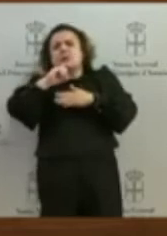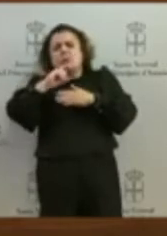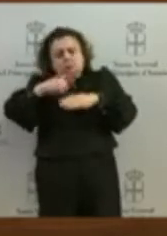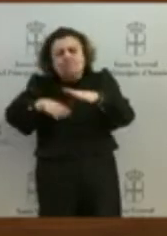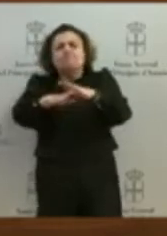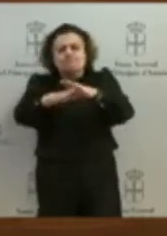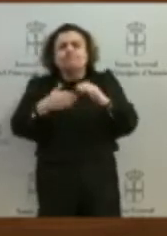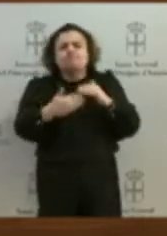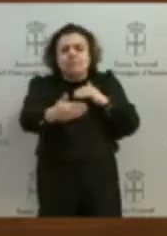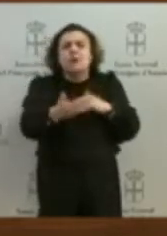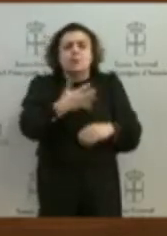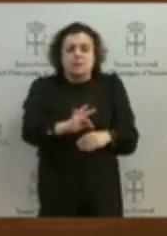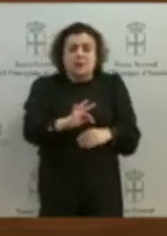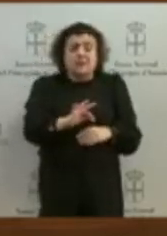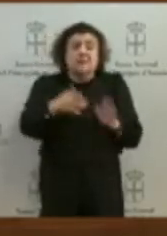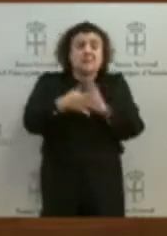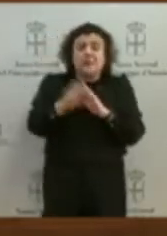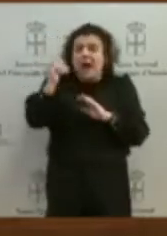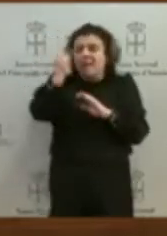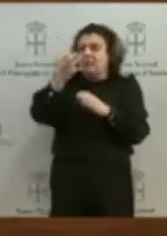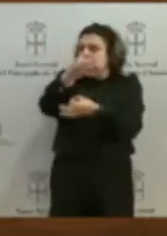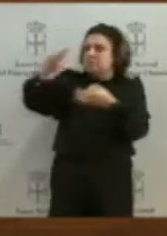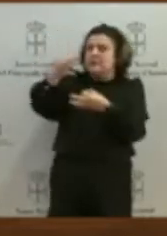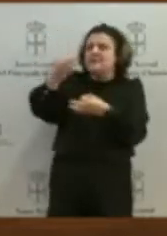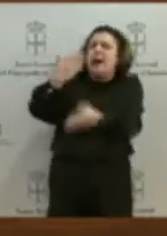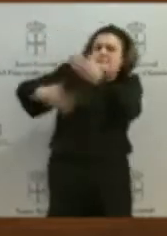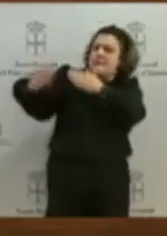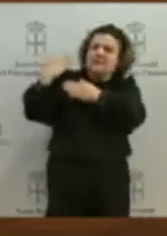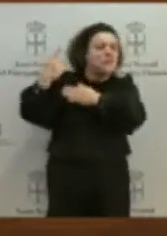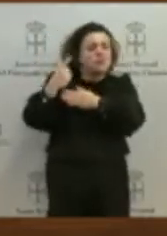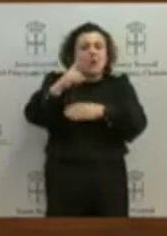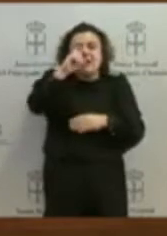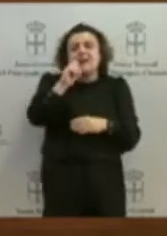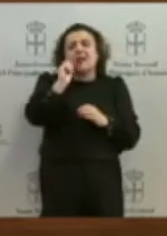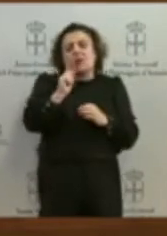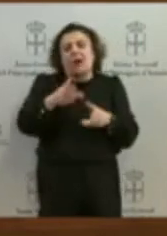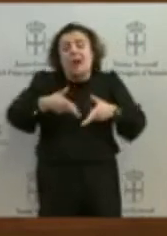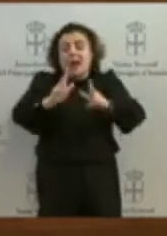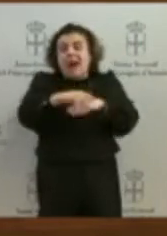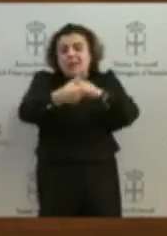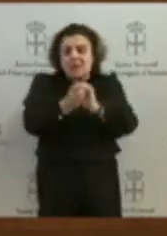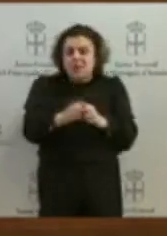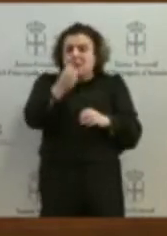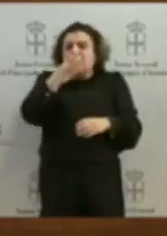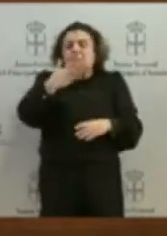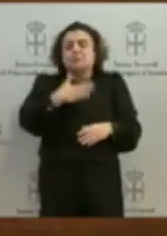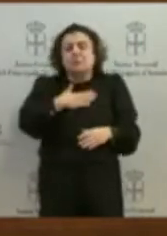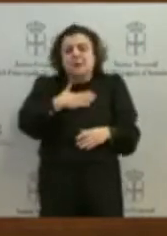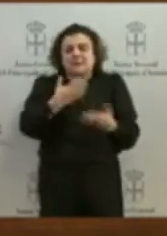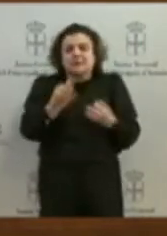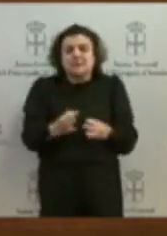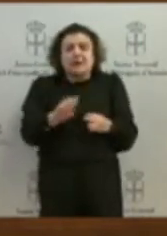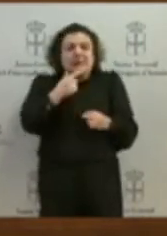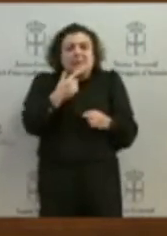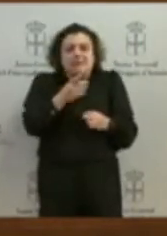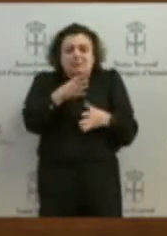trata de recordar que la democracia y el bienestar del que aún disfrutamos tiene raíces muy enraizadas en la lucha social y que si bajamos los brazos nos lo quitarán todo.